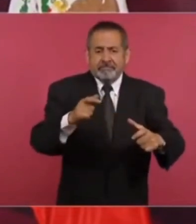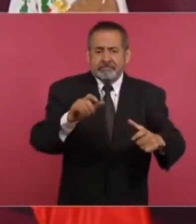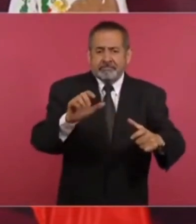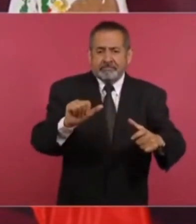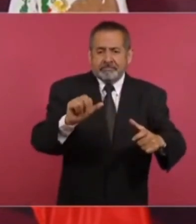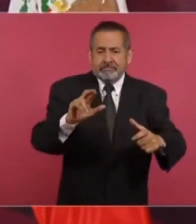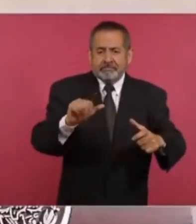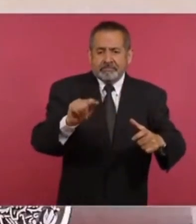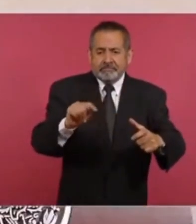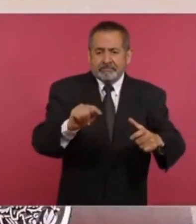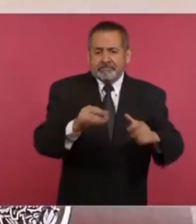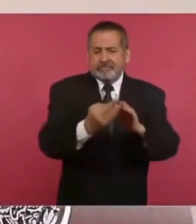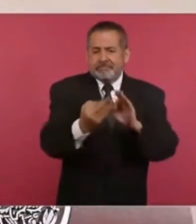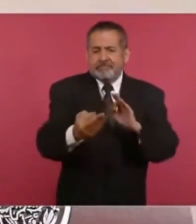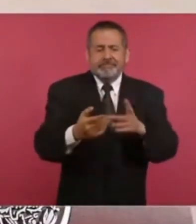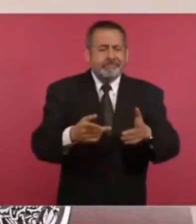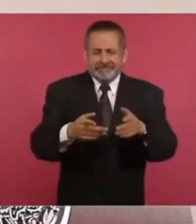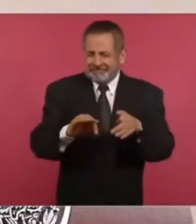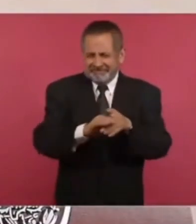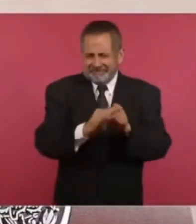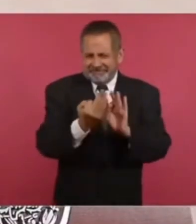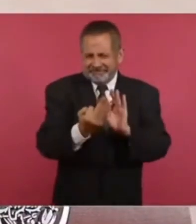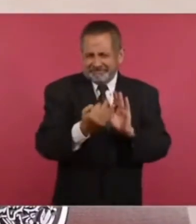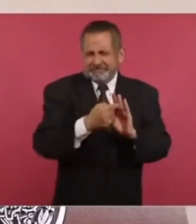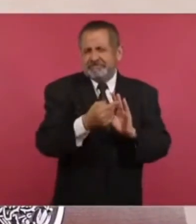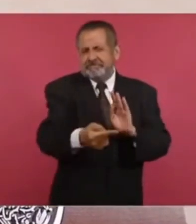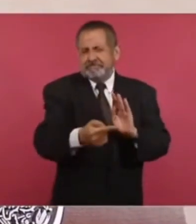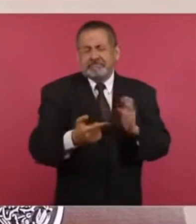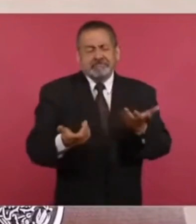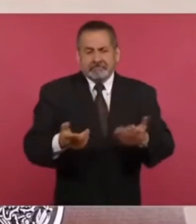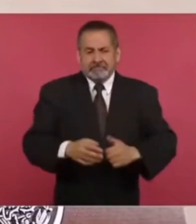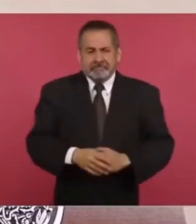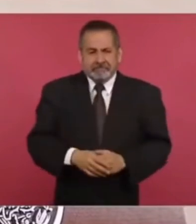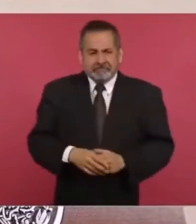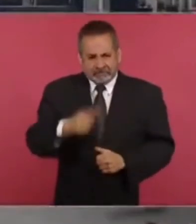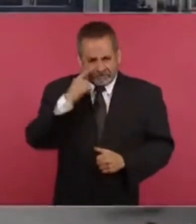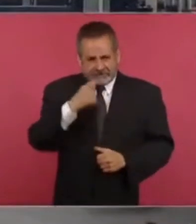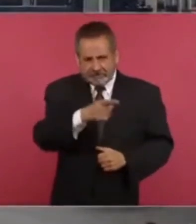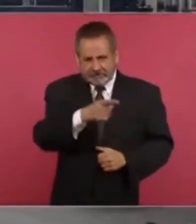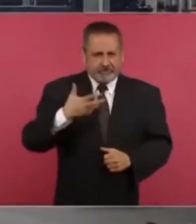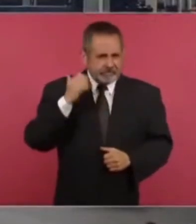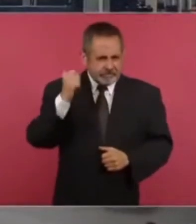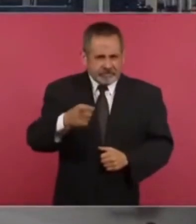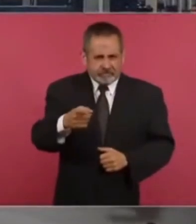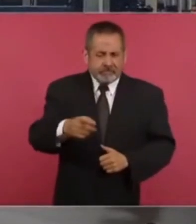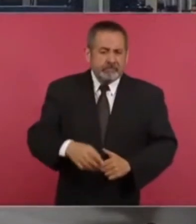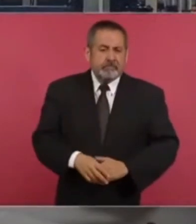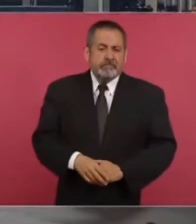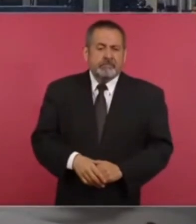junto a ver ¿tienes algo?